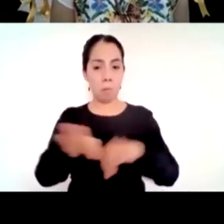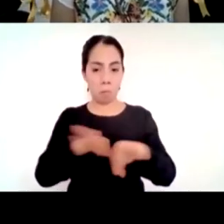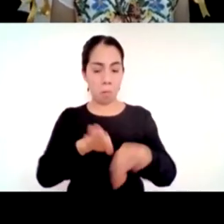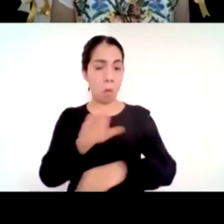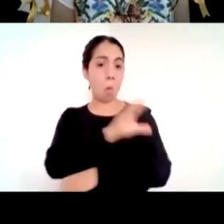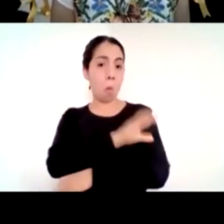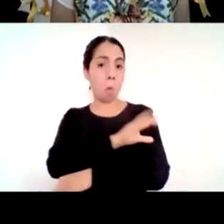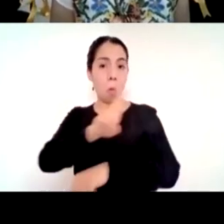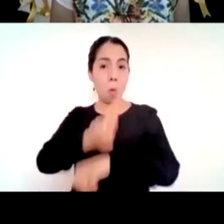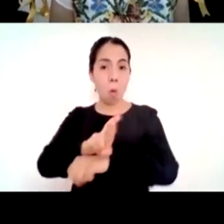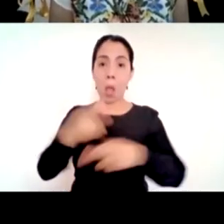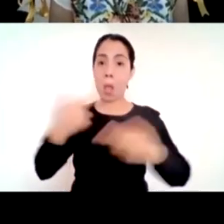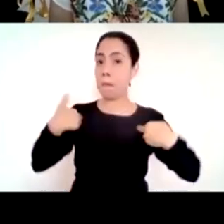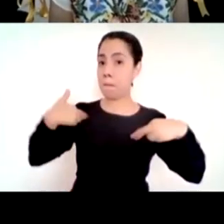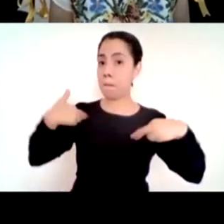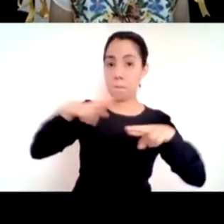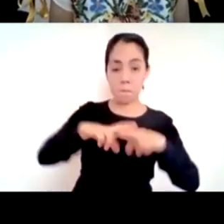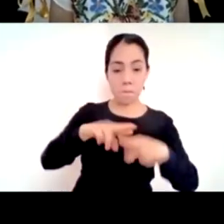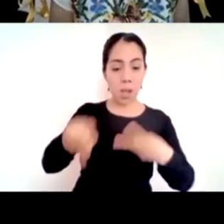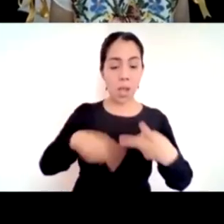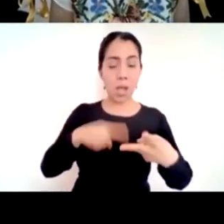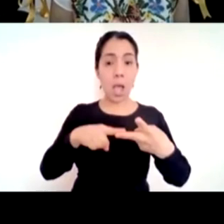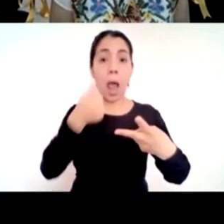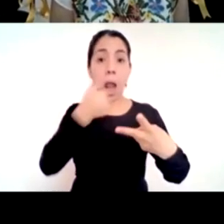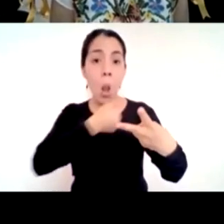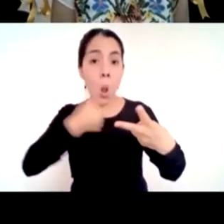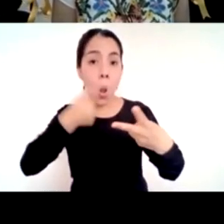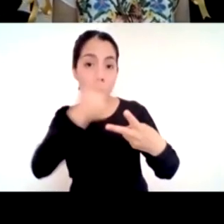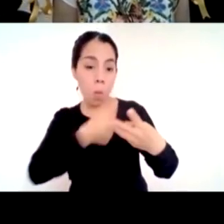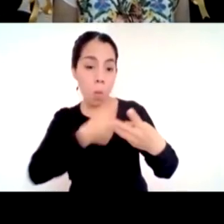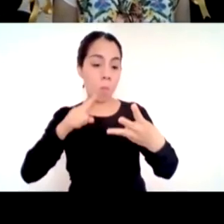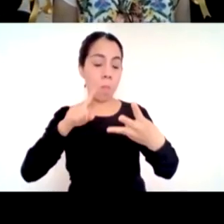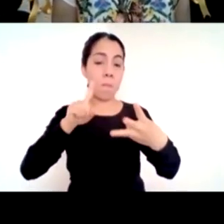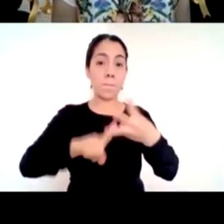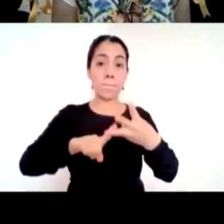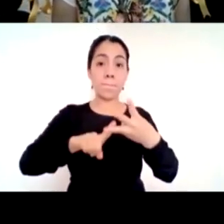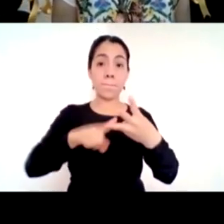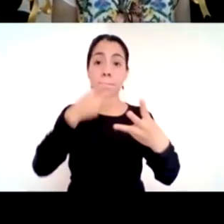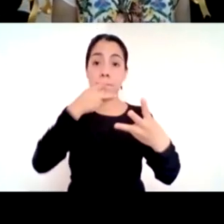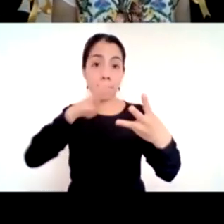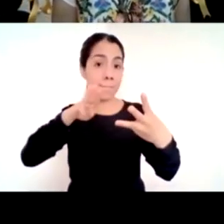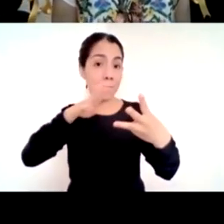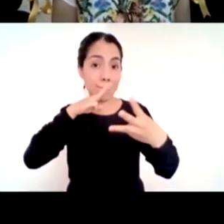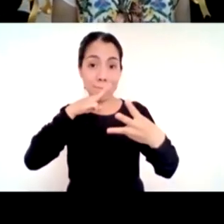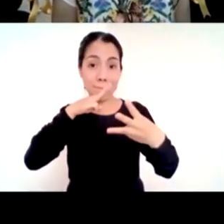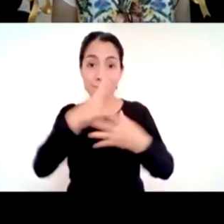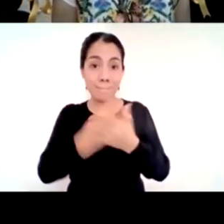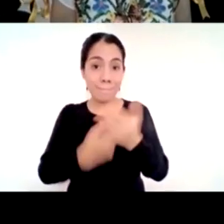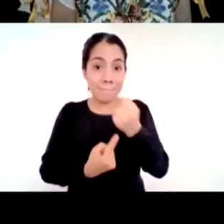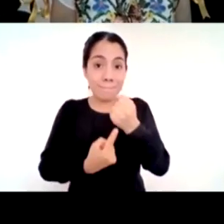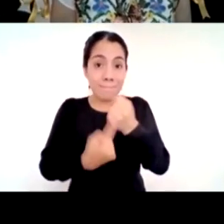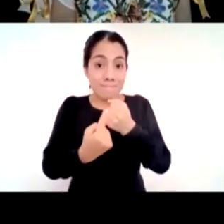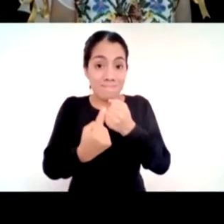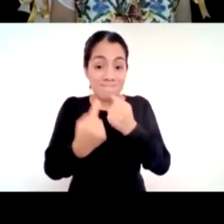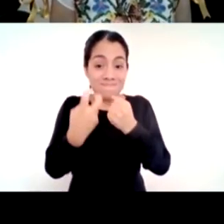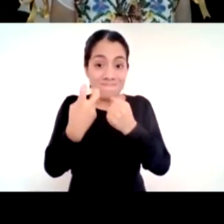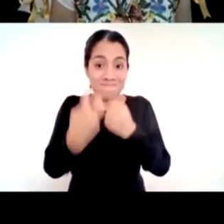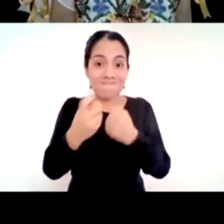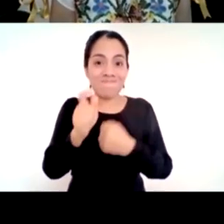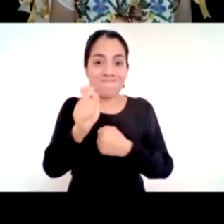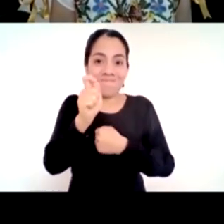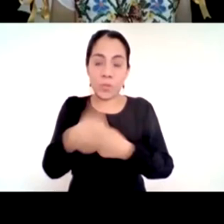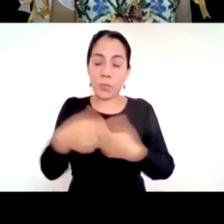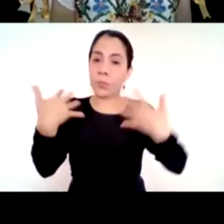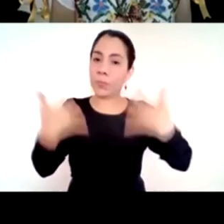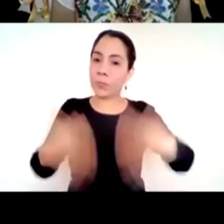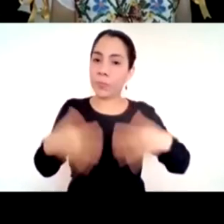docentes alumnos maestros y padres de familia Aprende en Casa nos ha dado lazos con los padres